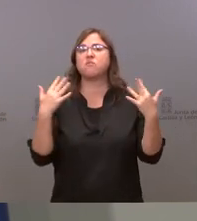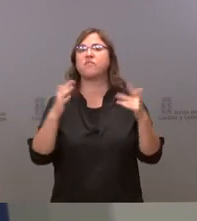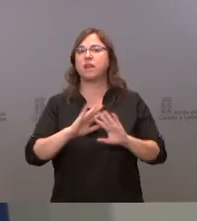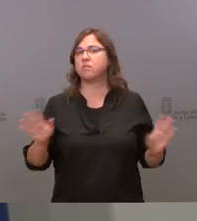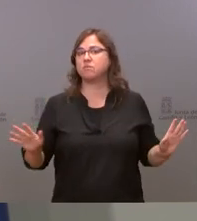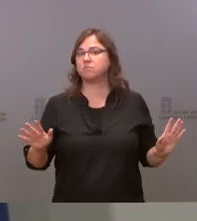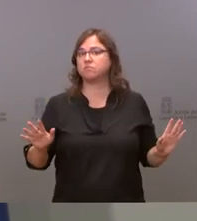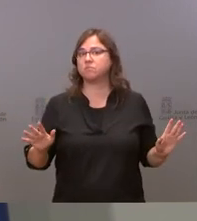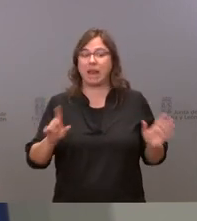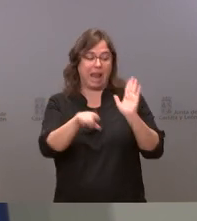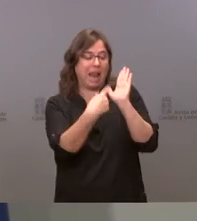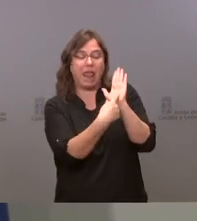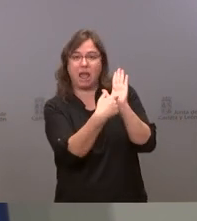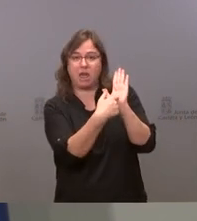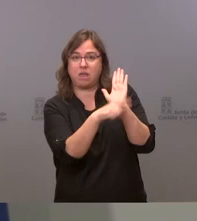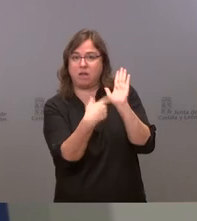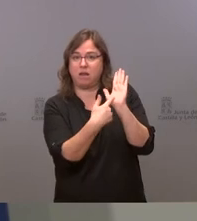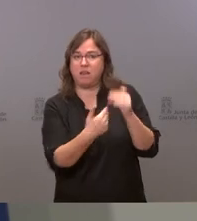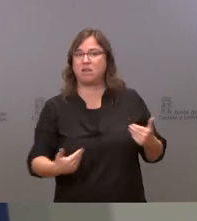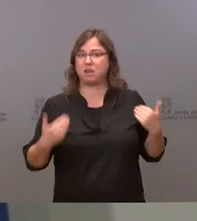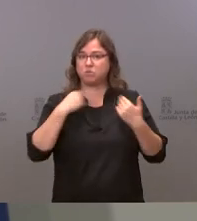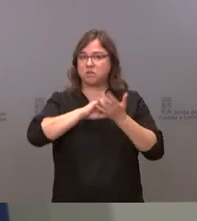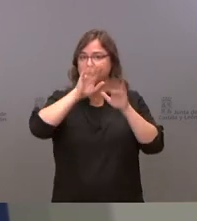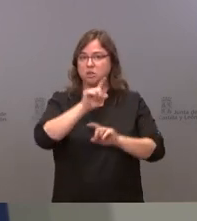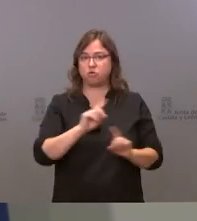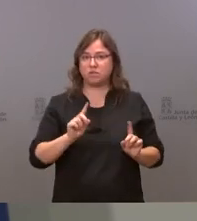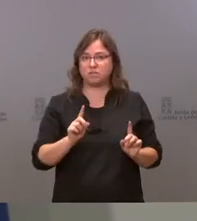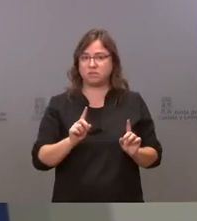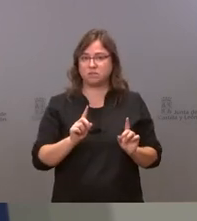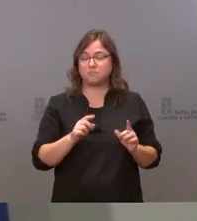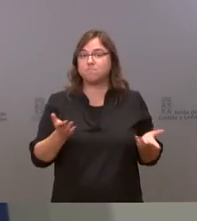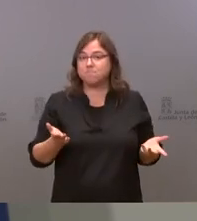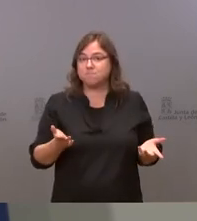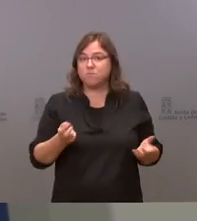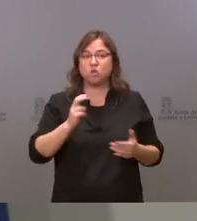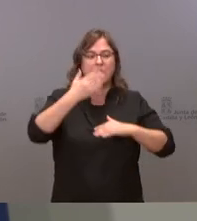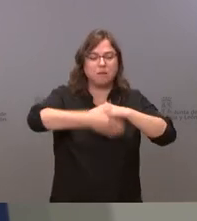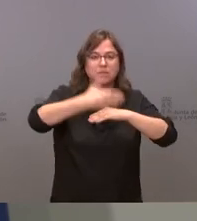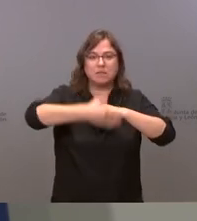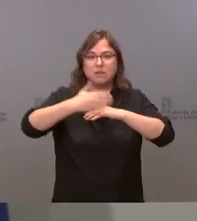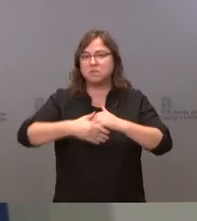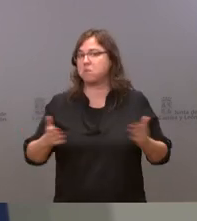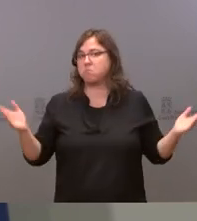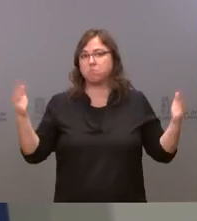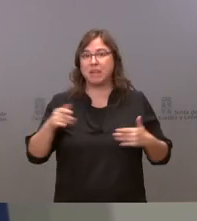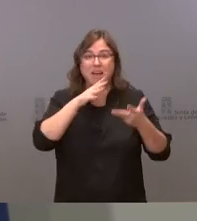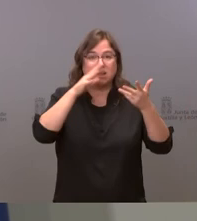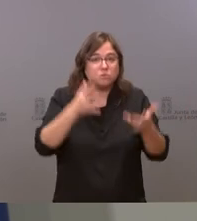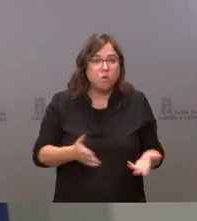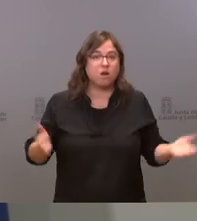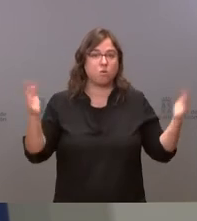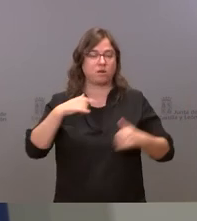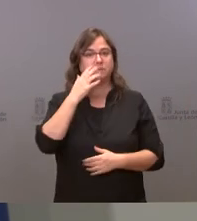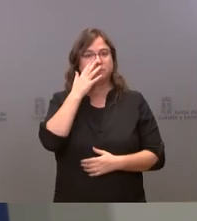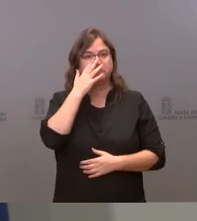son los que están en la ley nosotros no la junta de castilla y león no tiene ninguna otra restricción vigente a día de hoy insisto